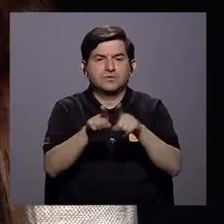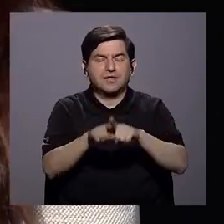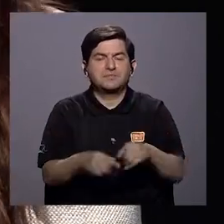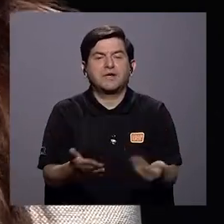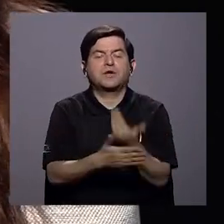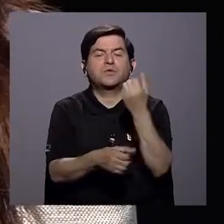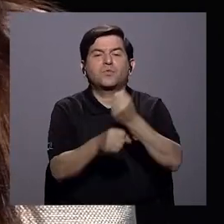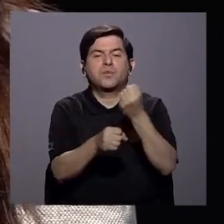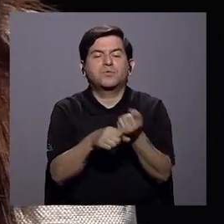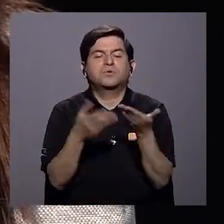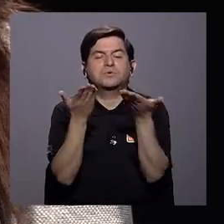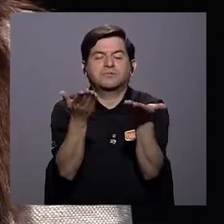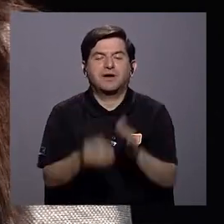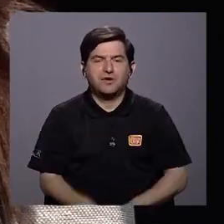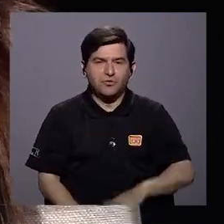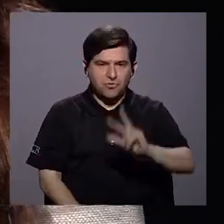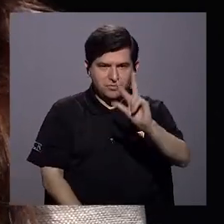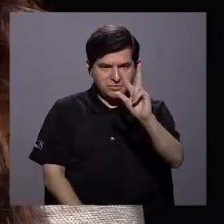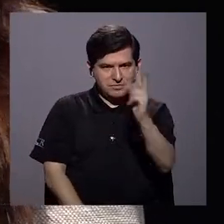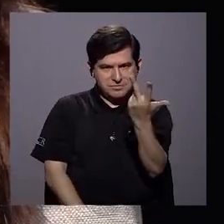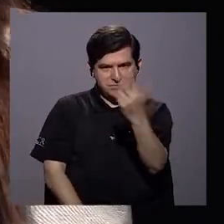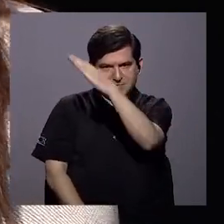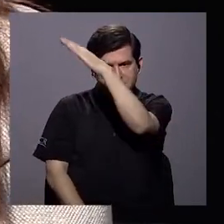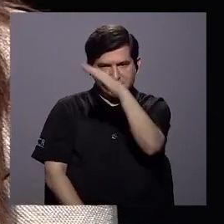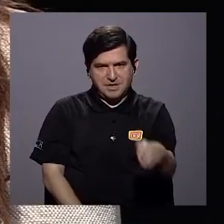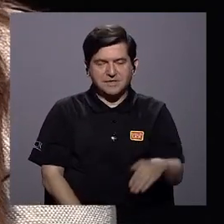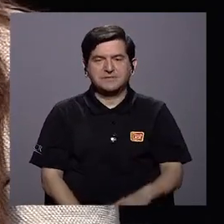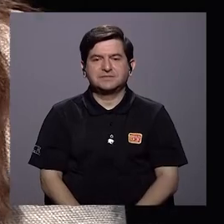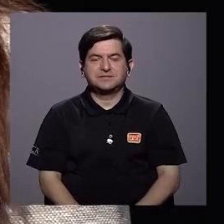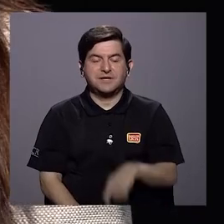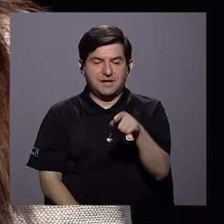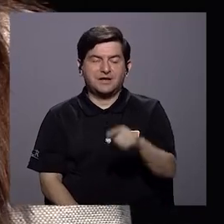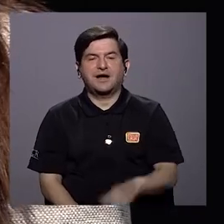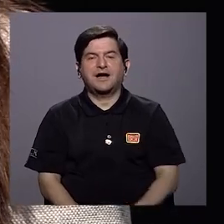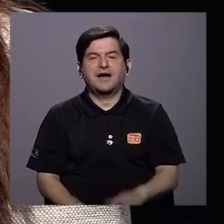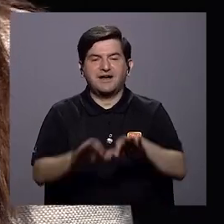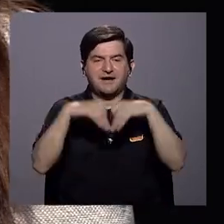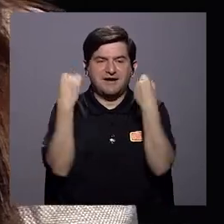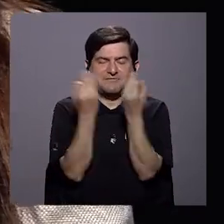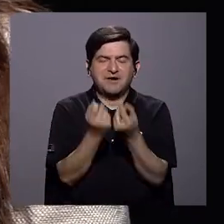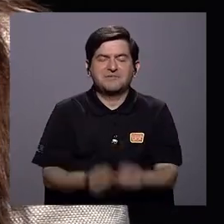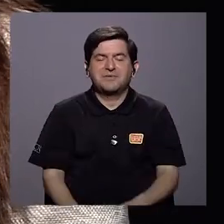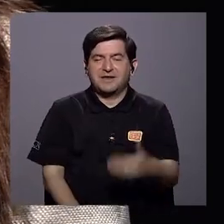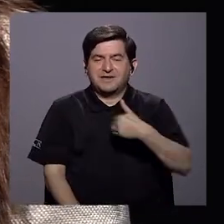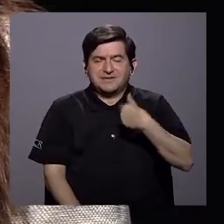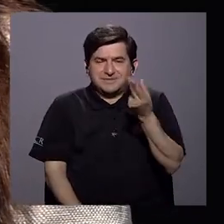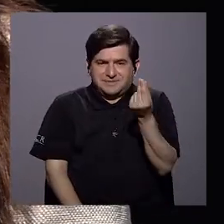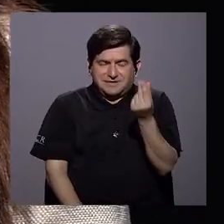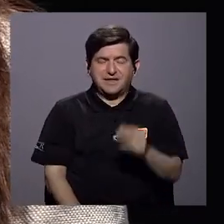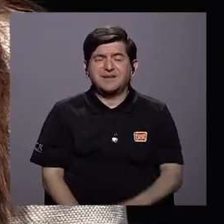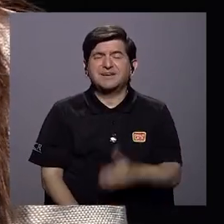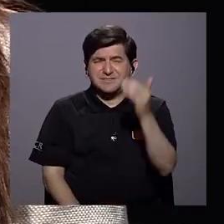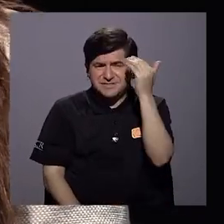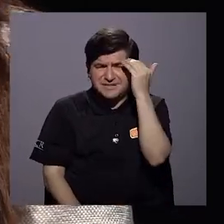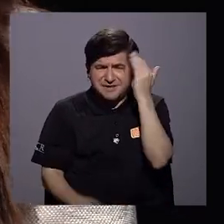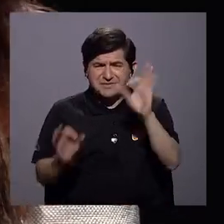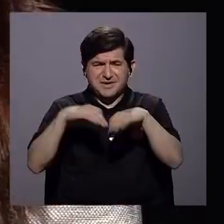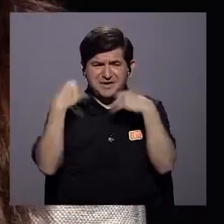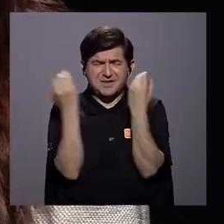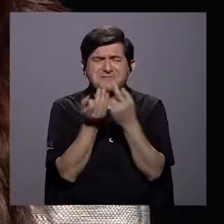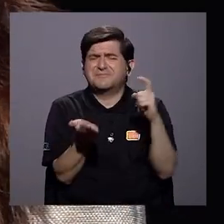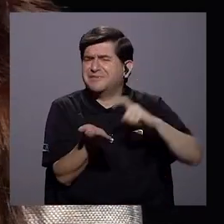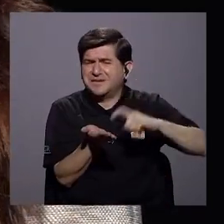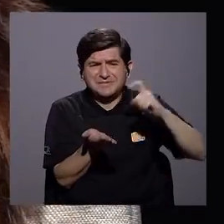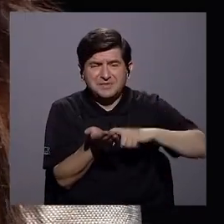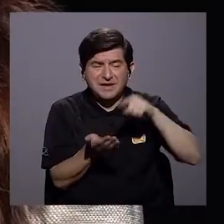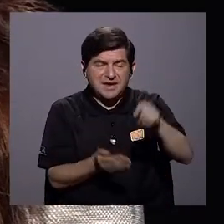de trabajo. Hay un tercer eje que tiene que ver también con la solvencia y la liquidez de las familias. Sabemos que las familias están altamente endeudadas y